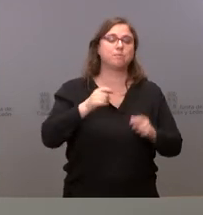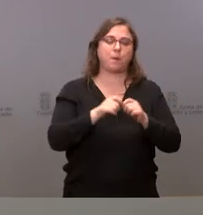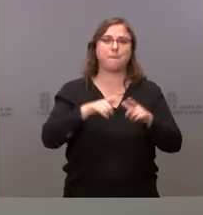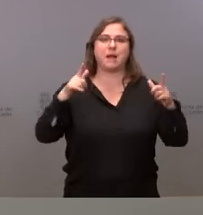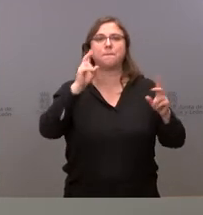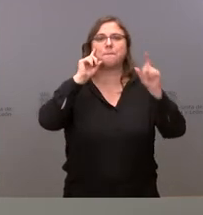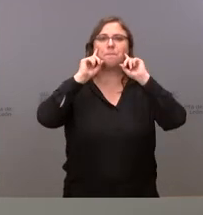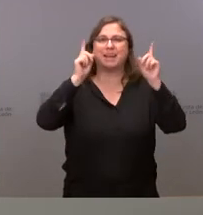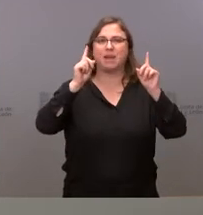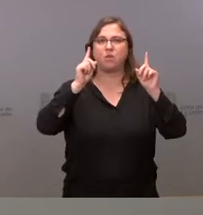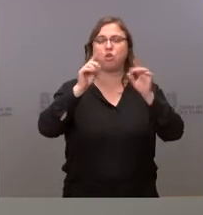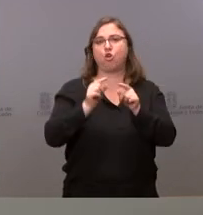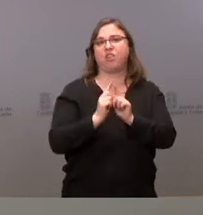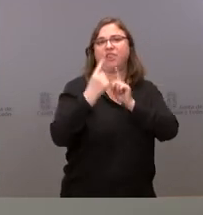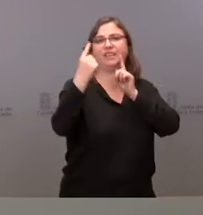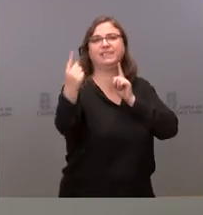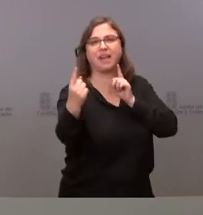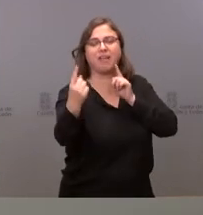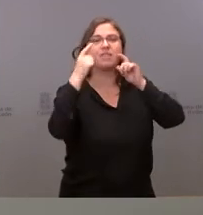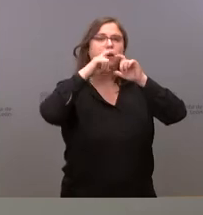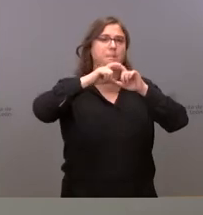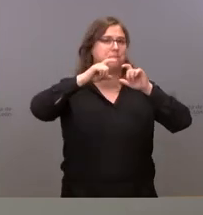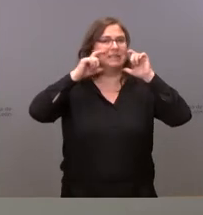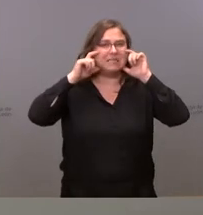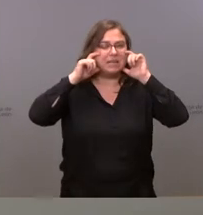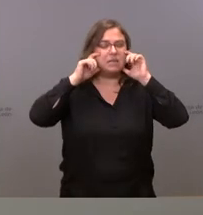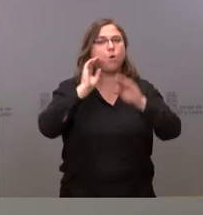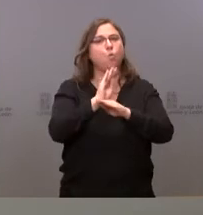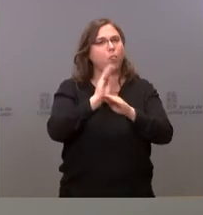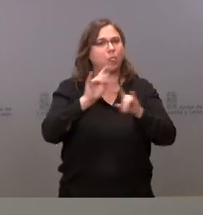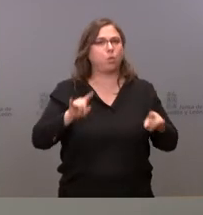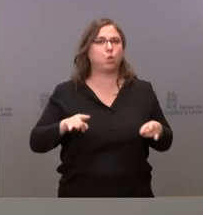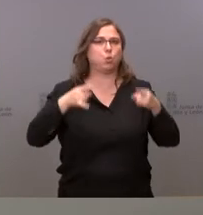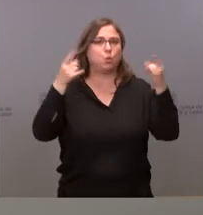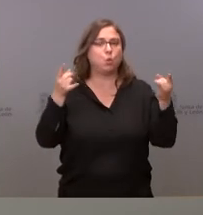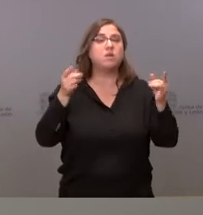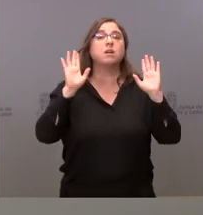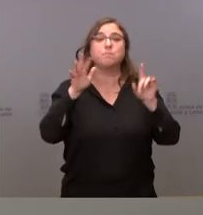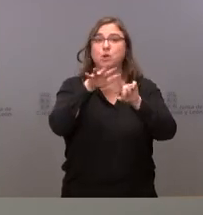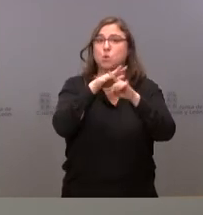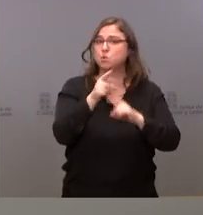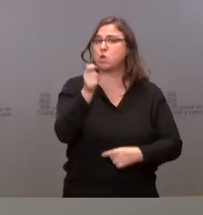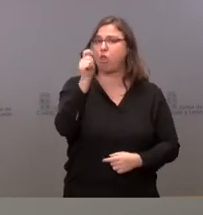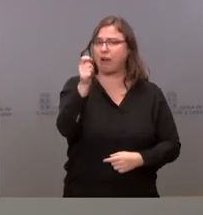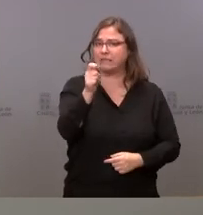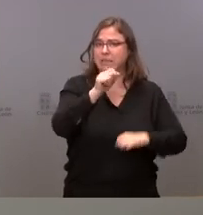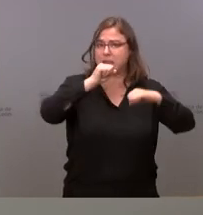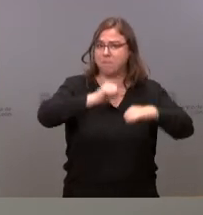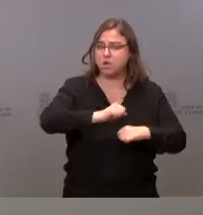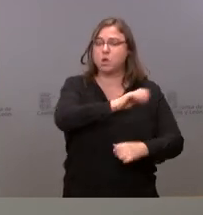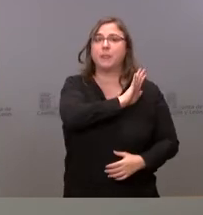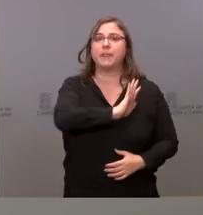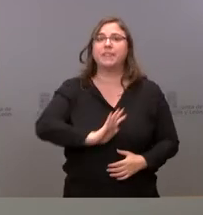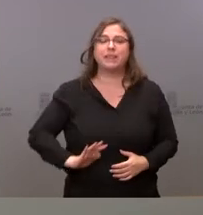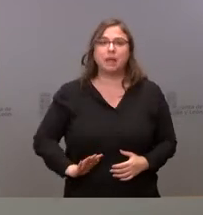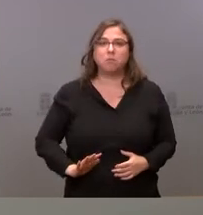de precaución esa distancia ese uso de mascarillas y demás pero las residencias por ahora no